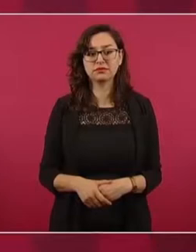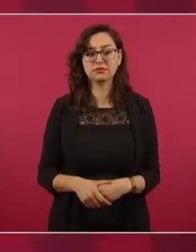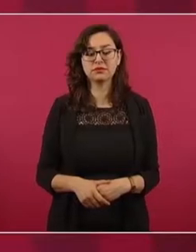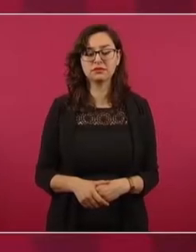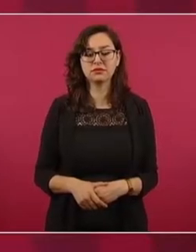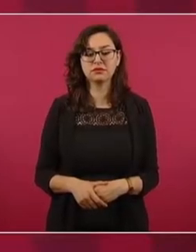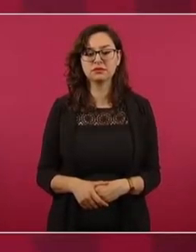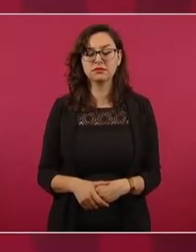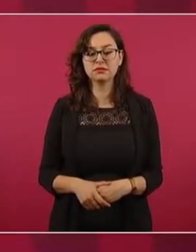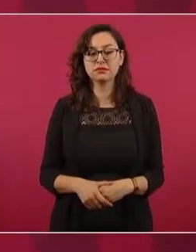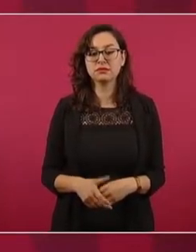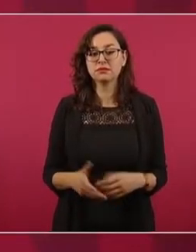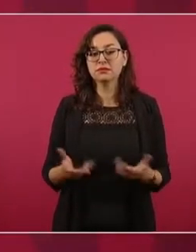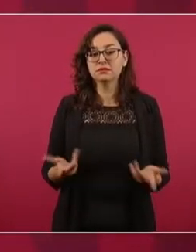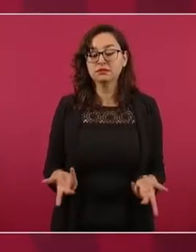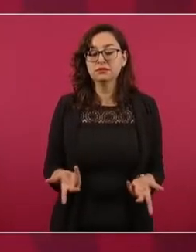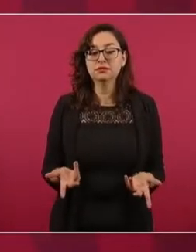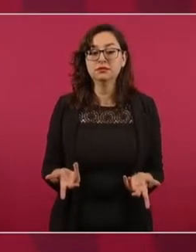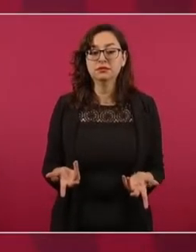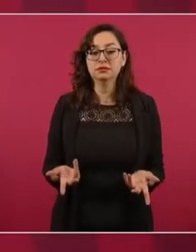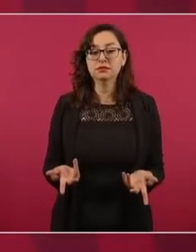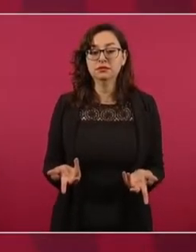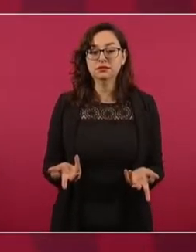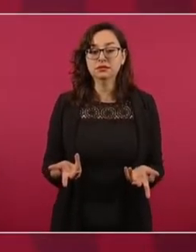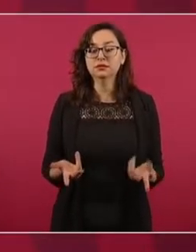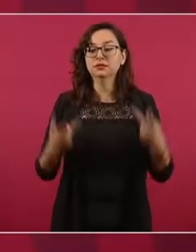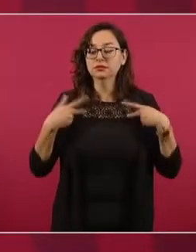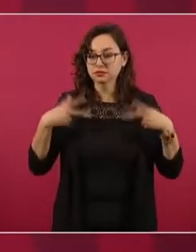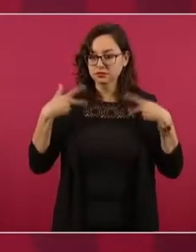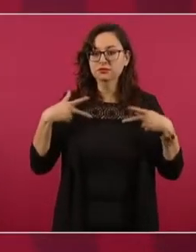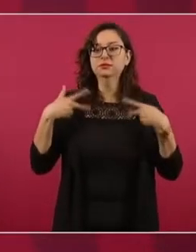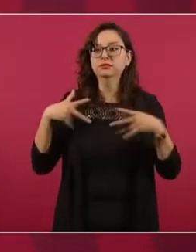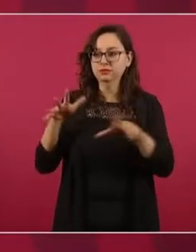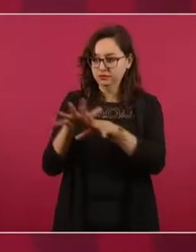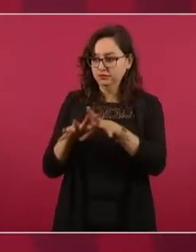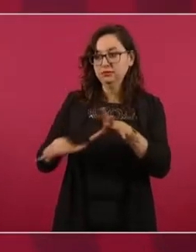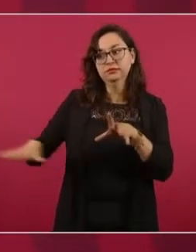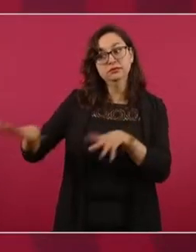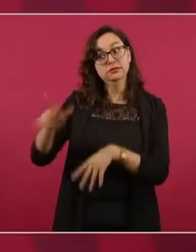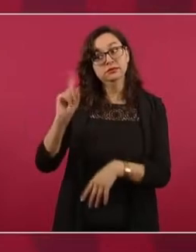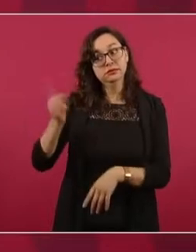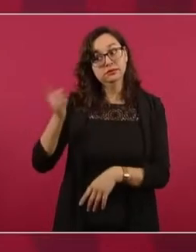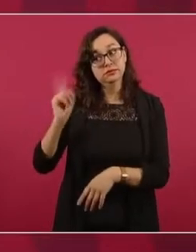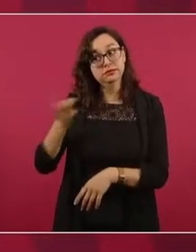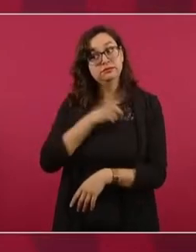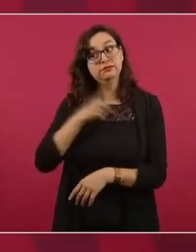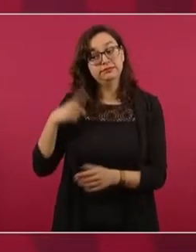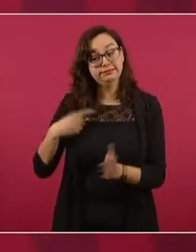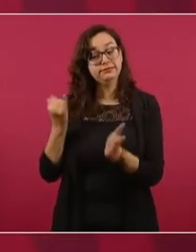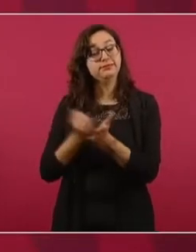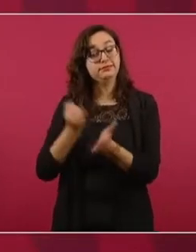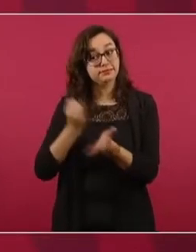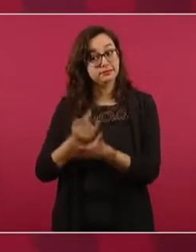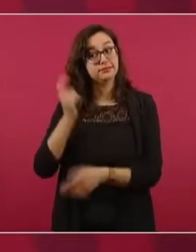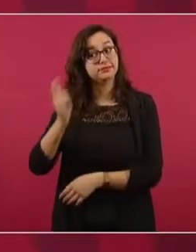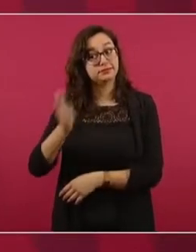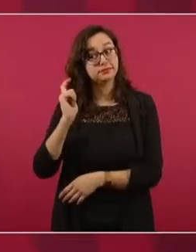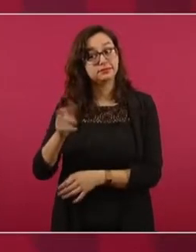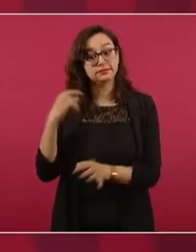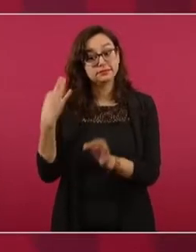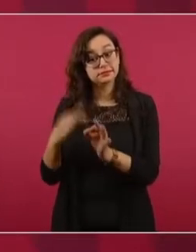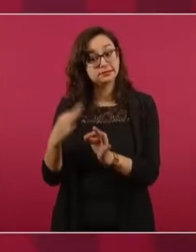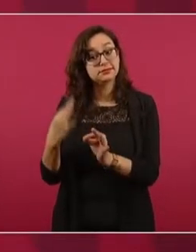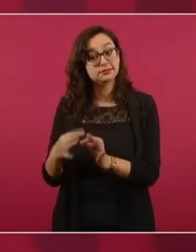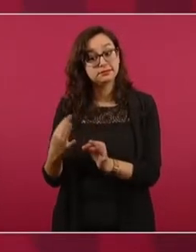había que pagar todos los impuestos, incluso de